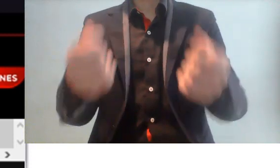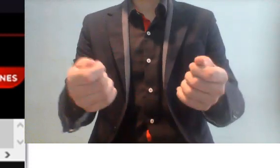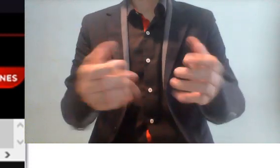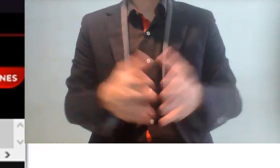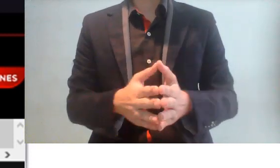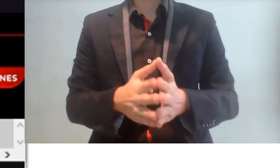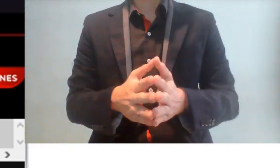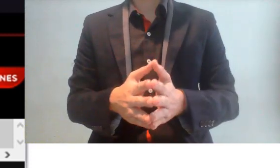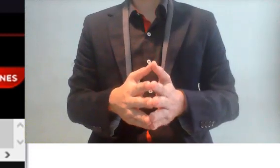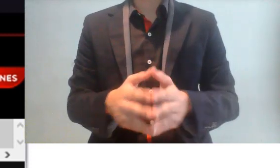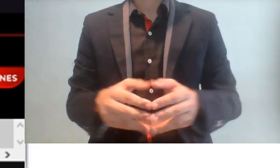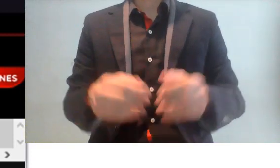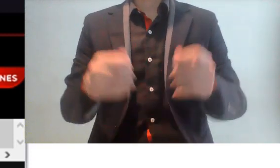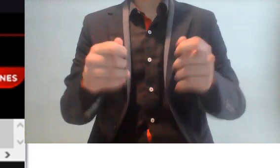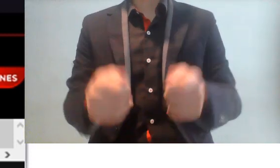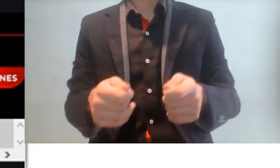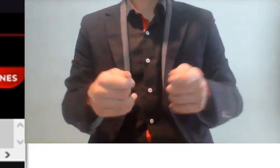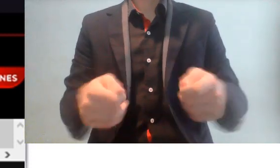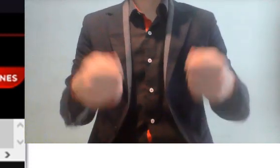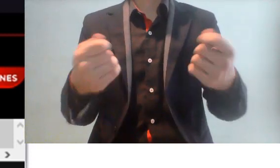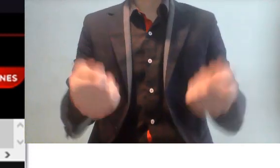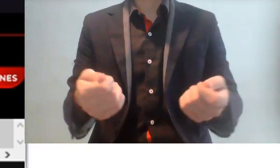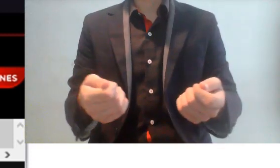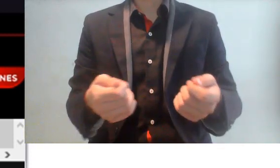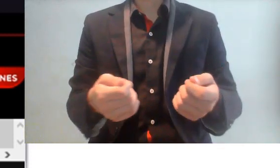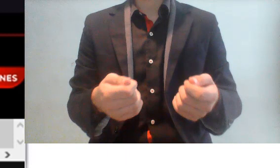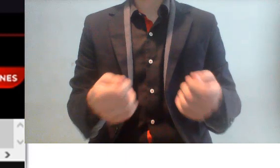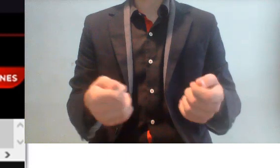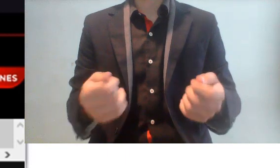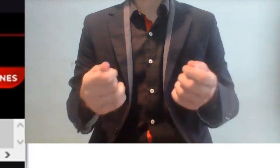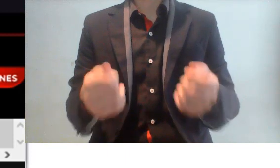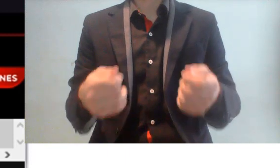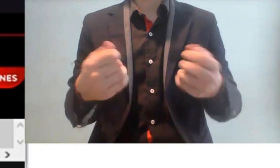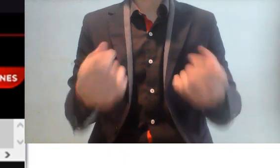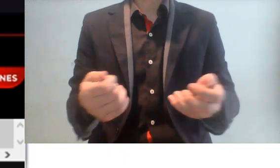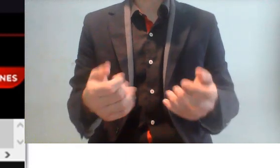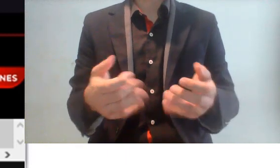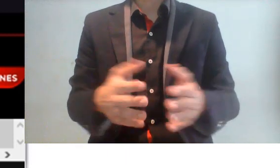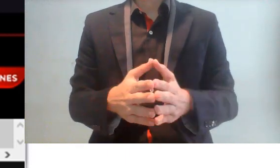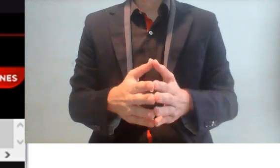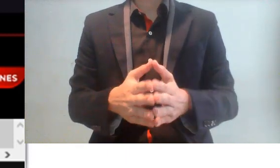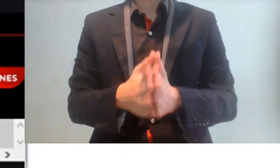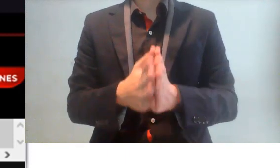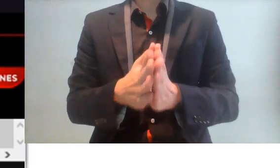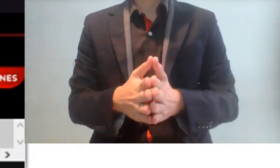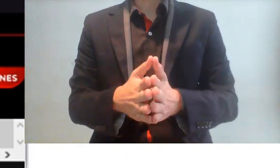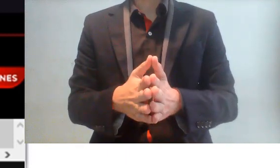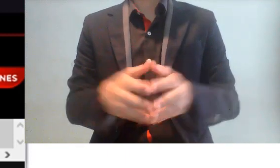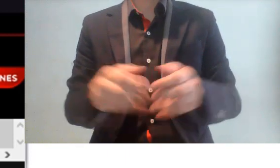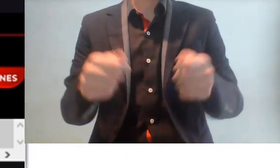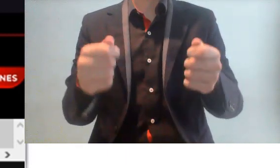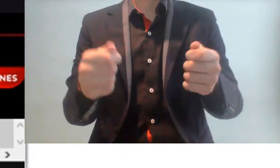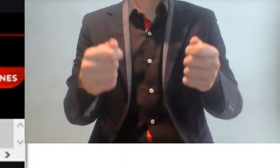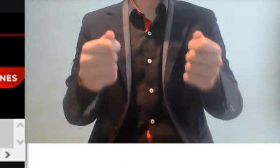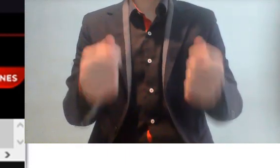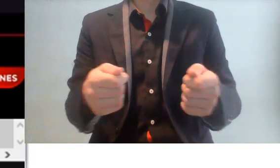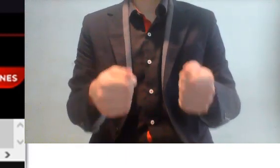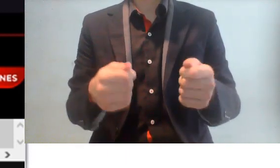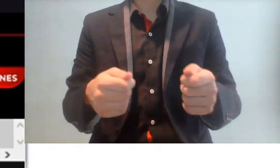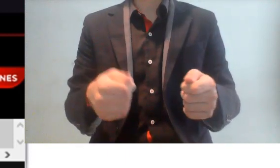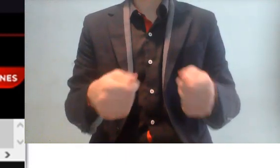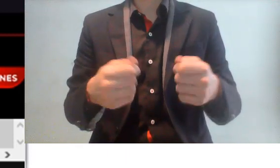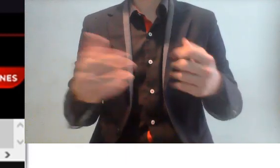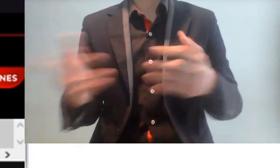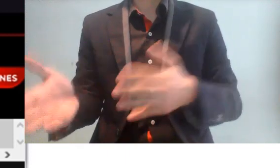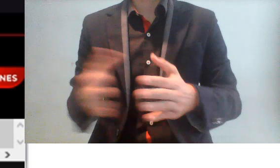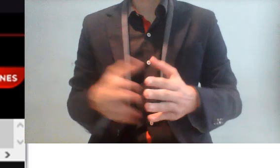ya se jubilan, incluso a la edad que es, pero esto no les alcanza porque los salarios que tenían anteriormente no les permitían juntar lo suficiente